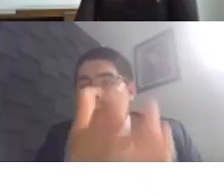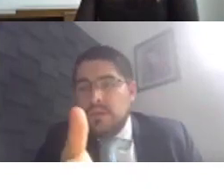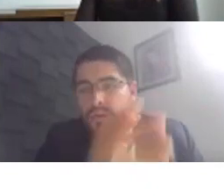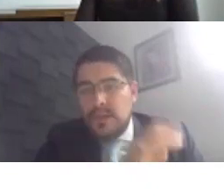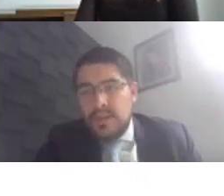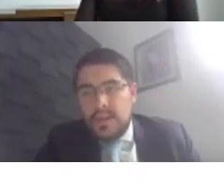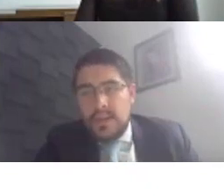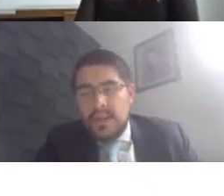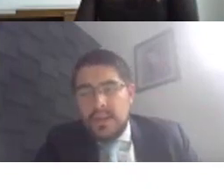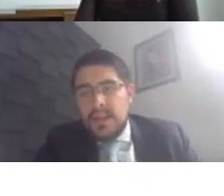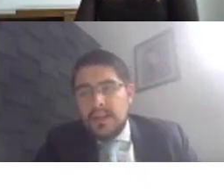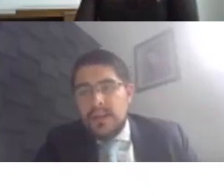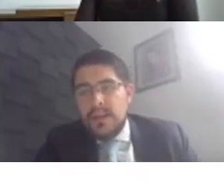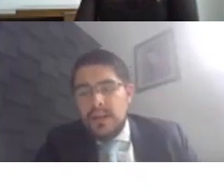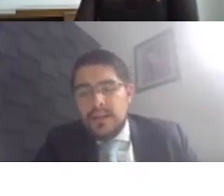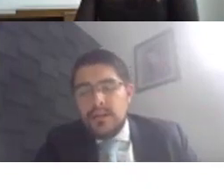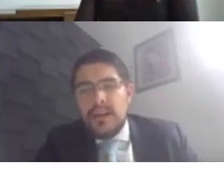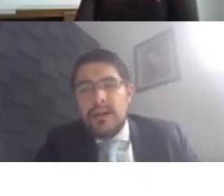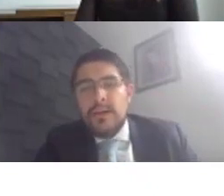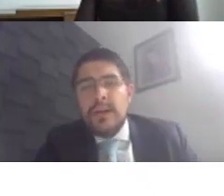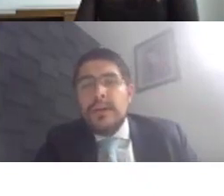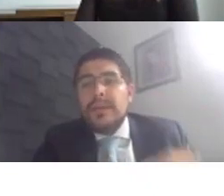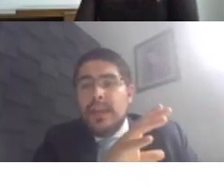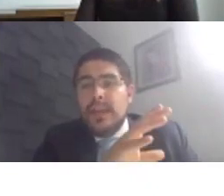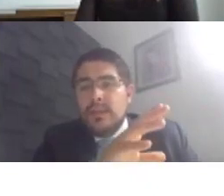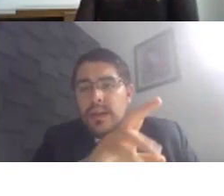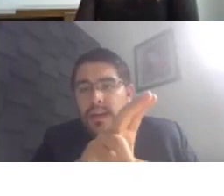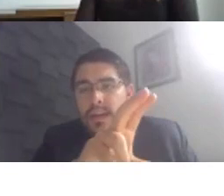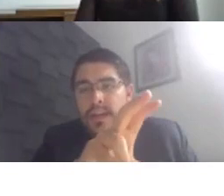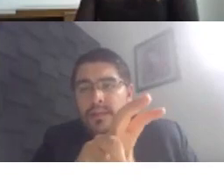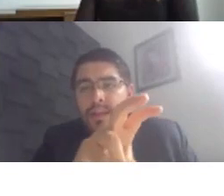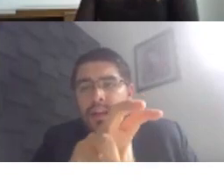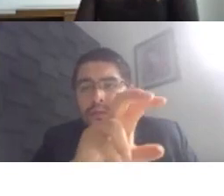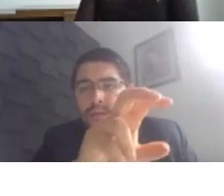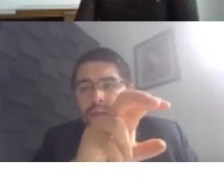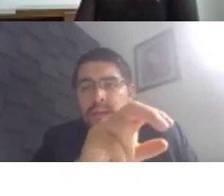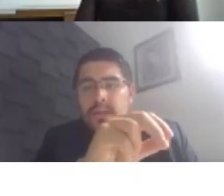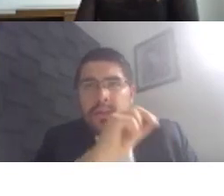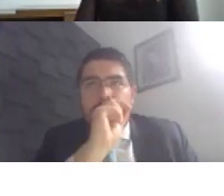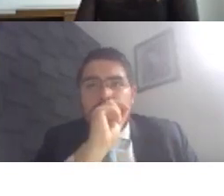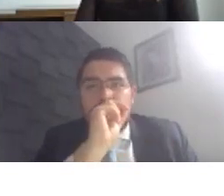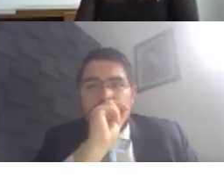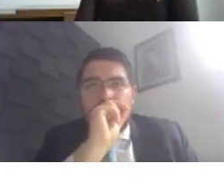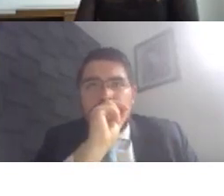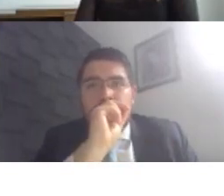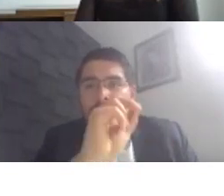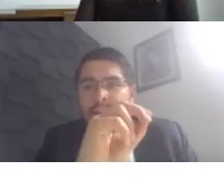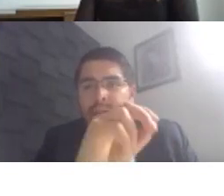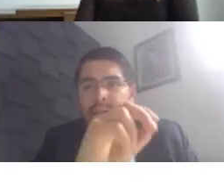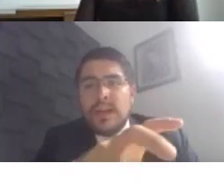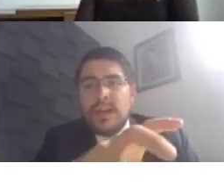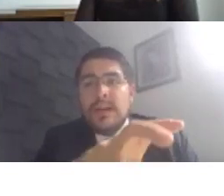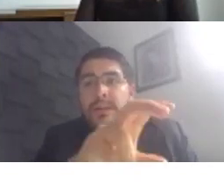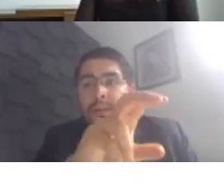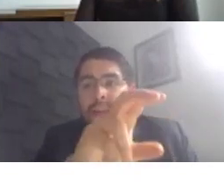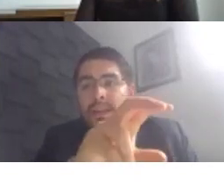sobre condiciones de higiene en el centro de trabajo y en el tema de las NOM es bastante importante